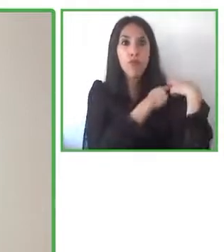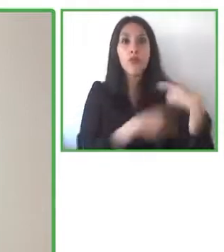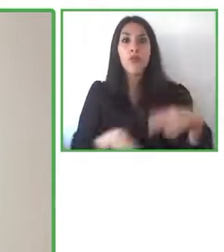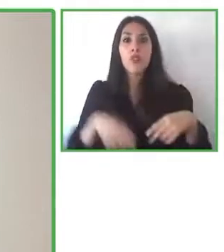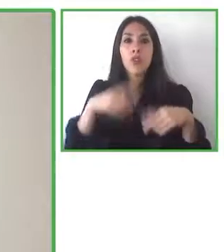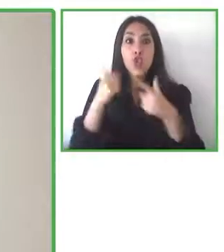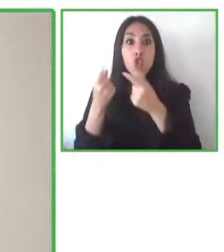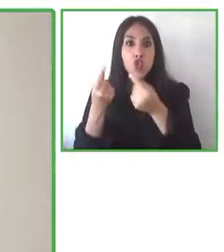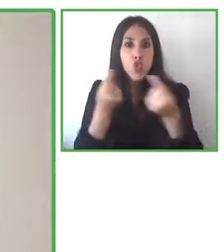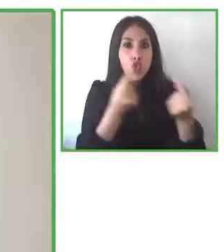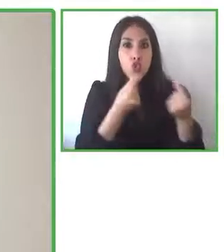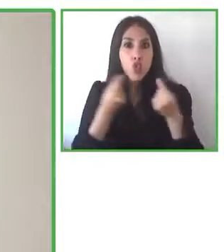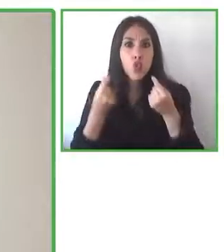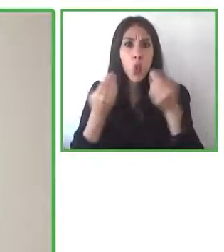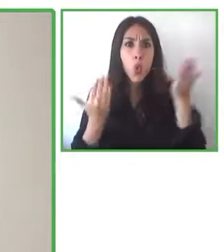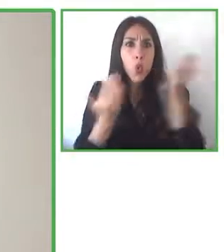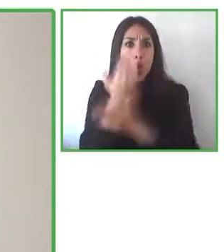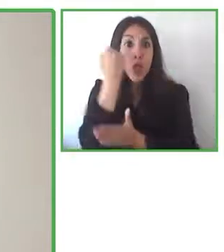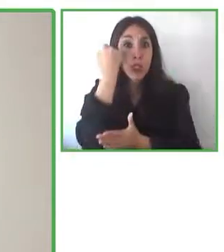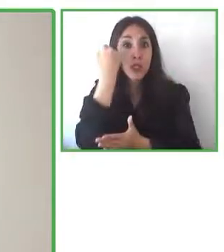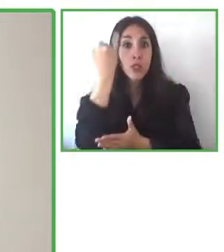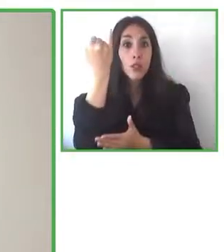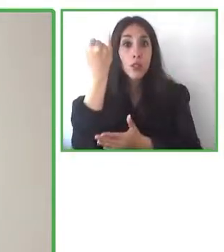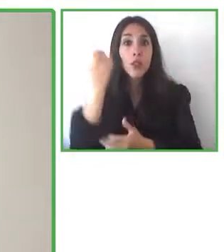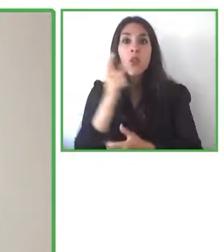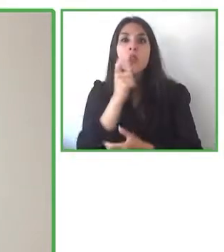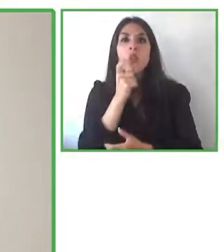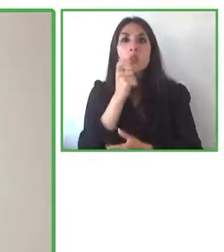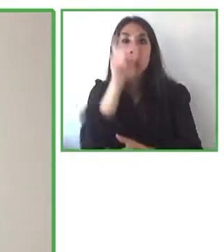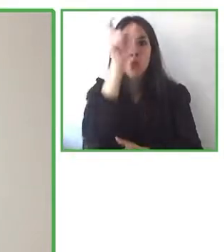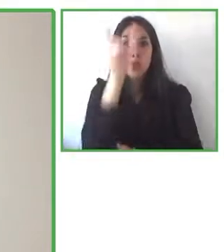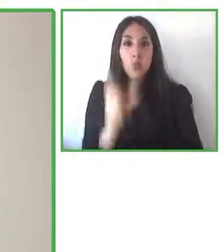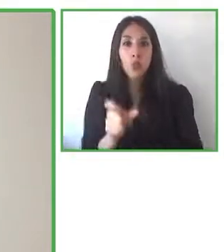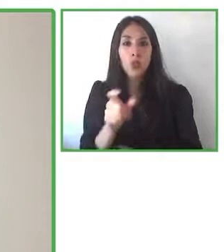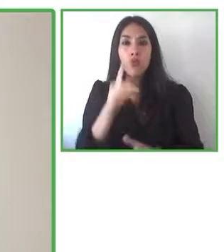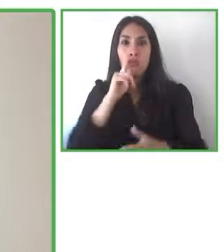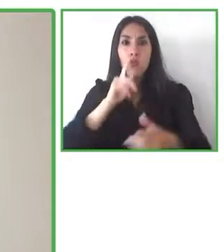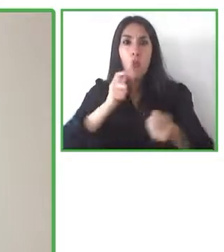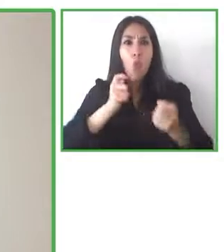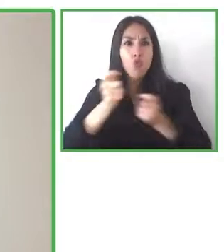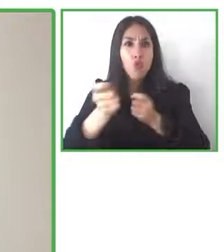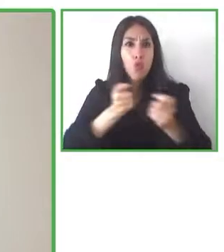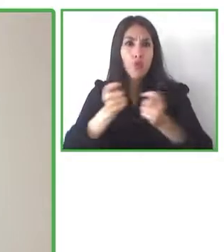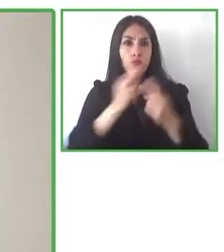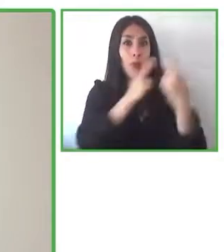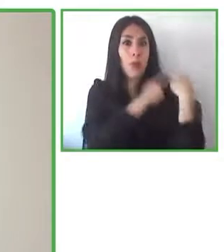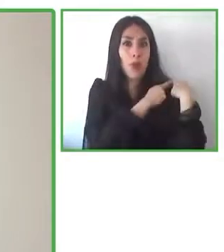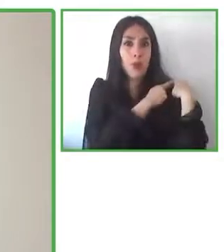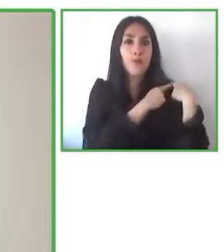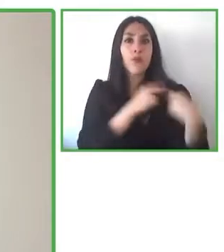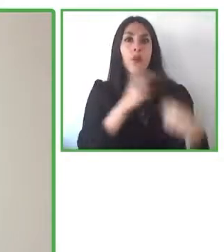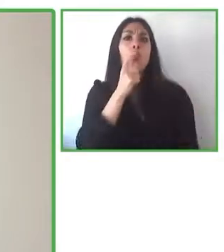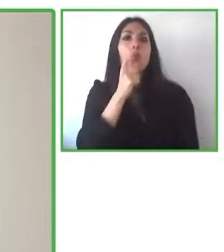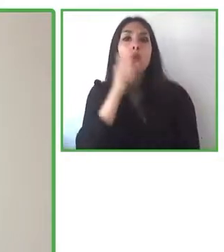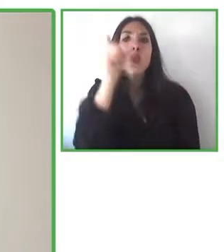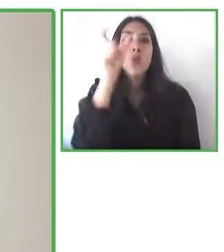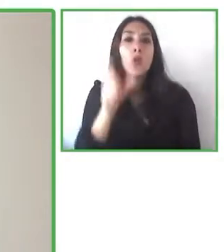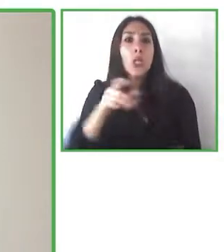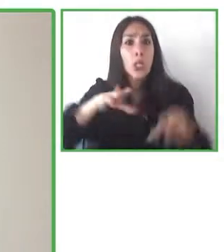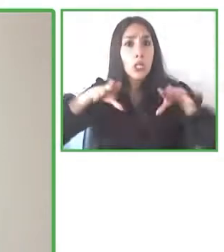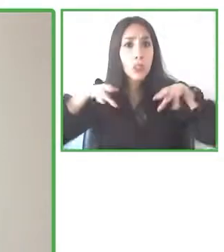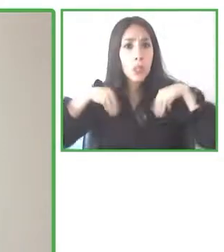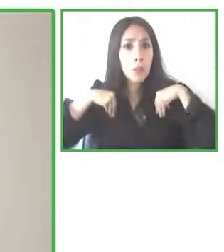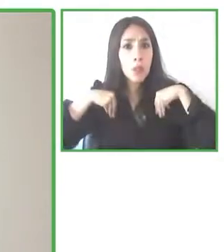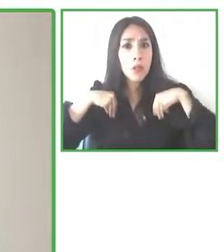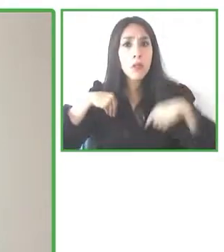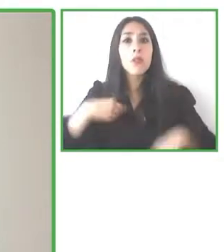escalan, quienes las llevan al mercado, quienes las adoptan, quienes pagan por ellas. Son cuestiones muy relevantes y algunas de